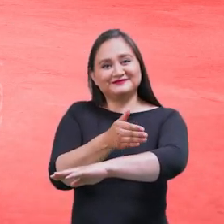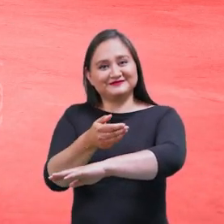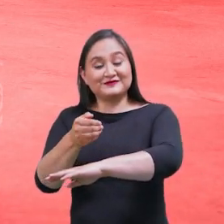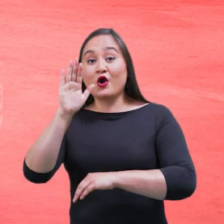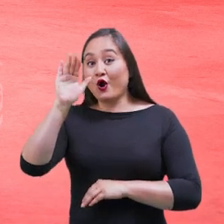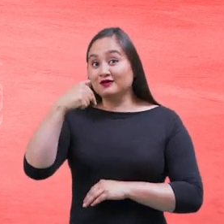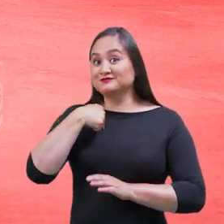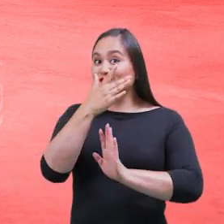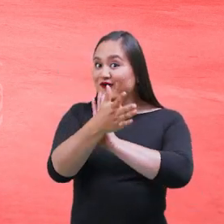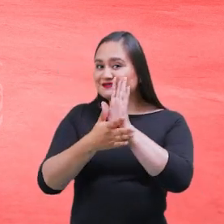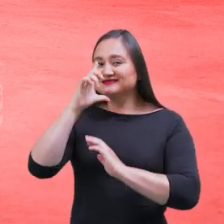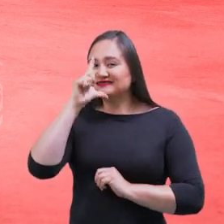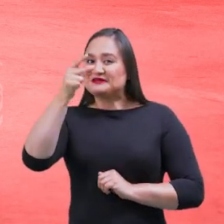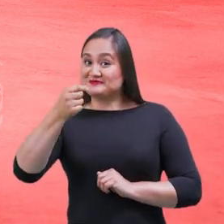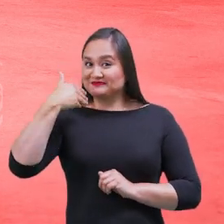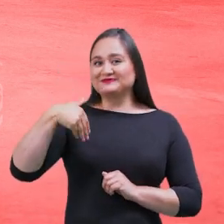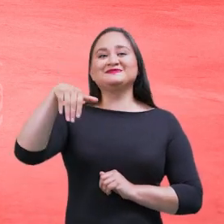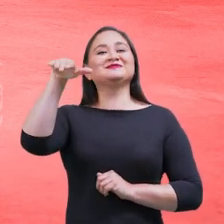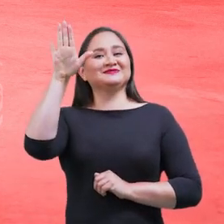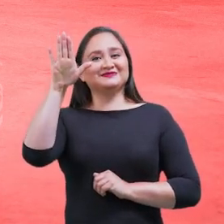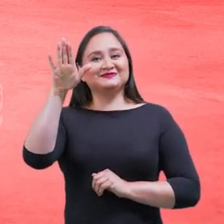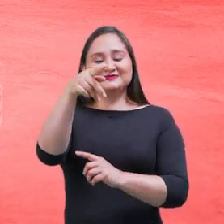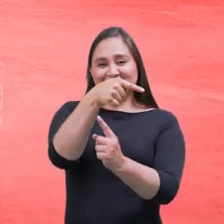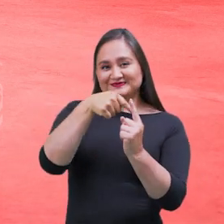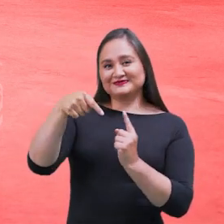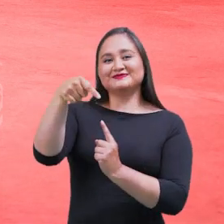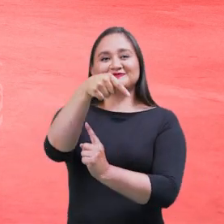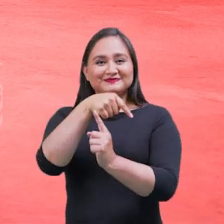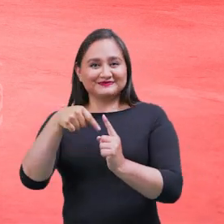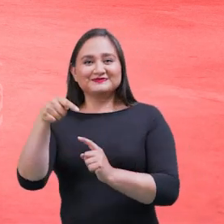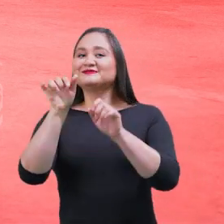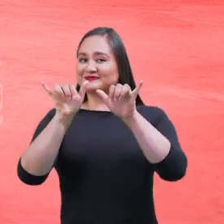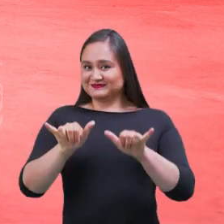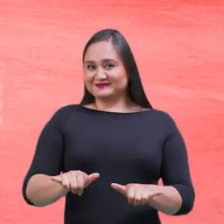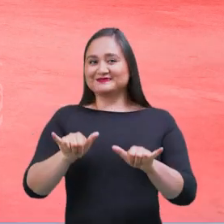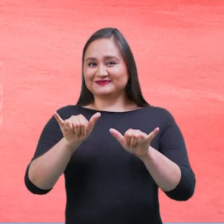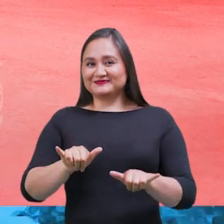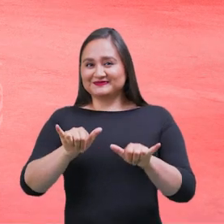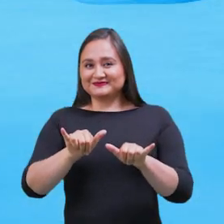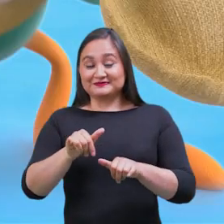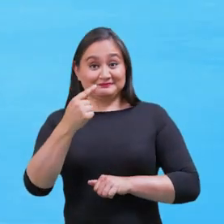¡Hola! Yo soy Máximo y aquí estoy.